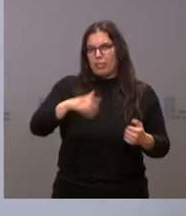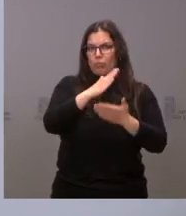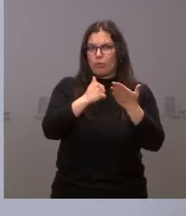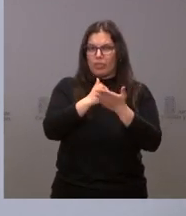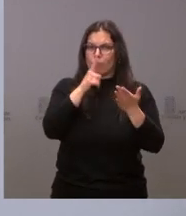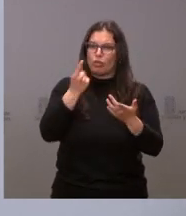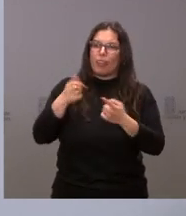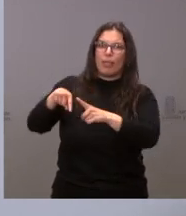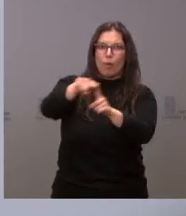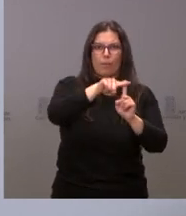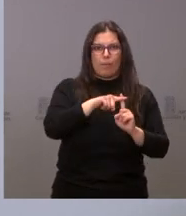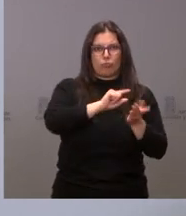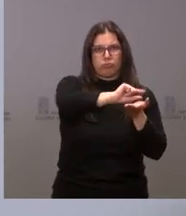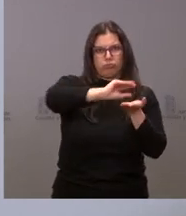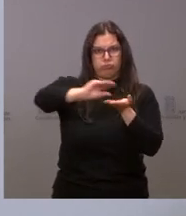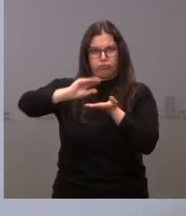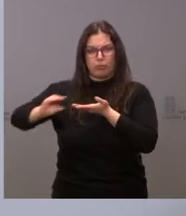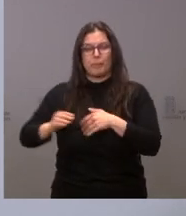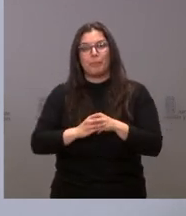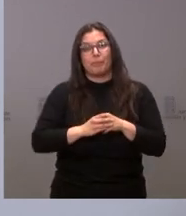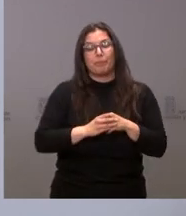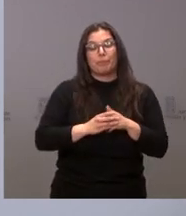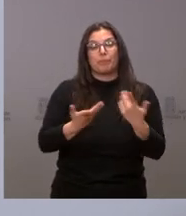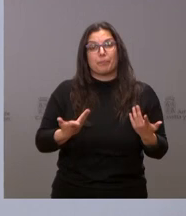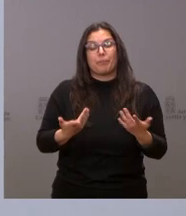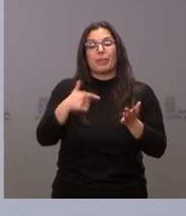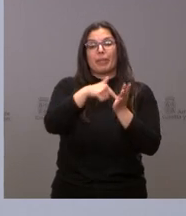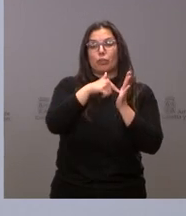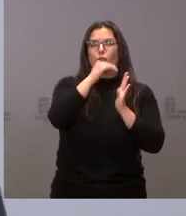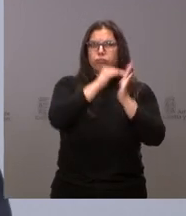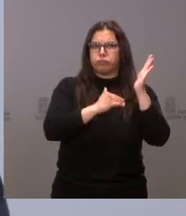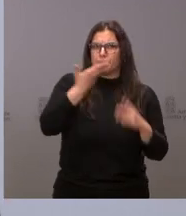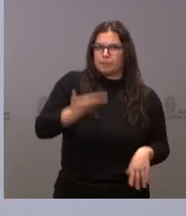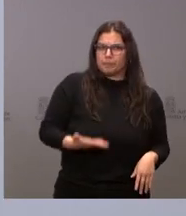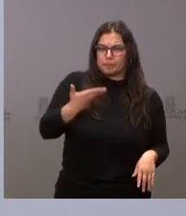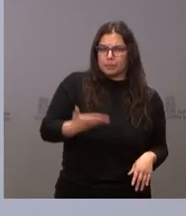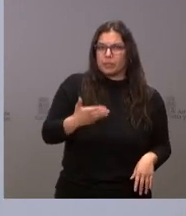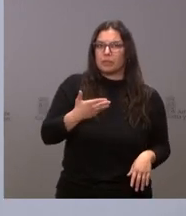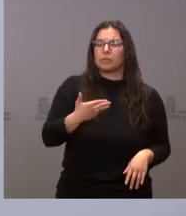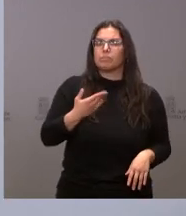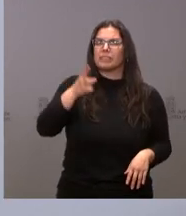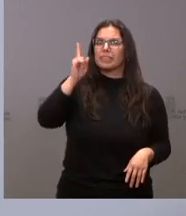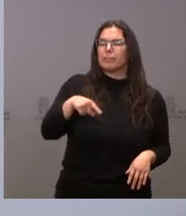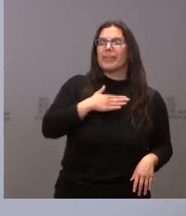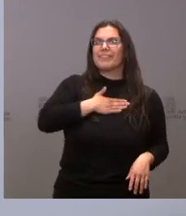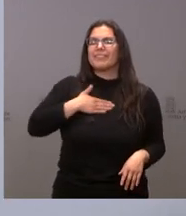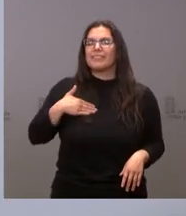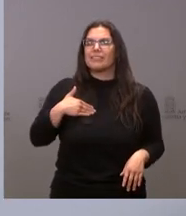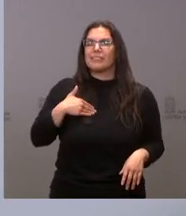Junto a esta sustancial bajada de impuestos, queremos también